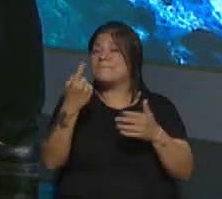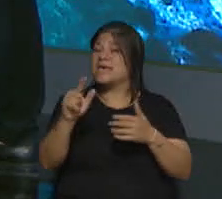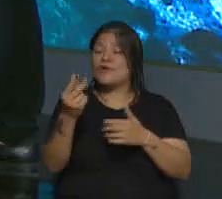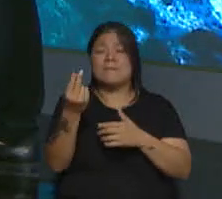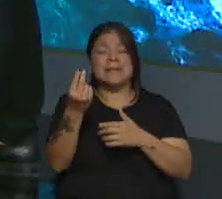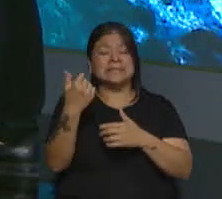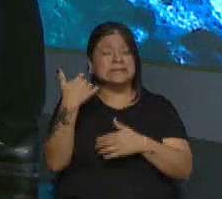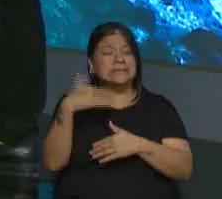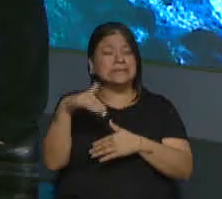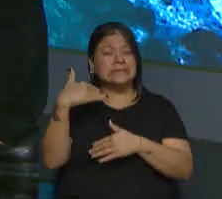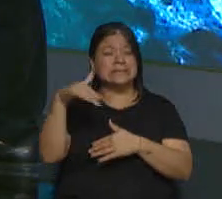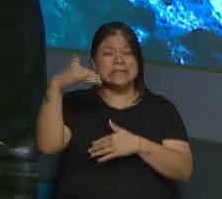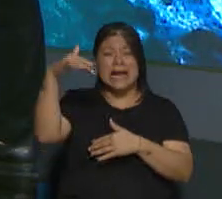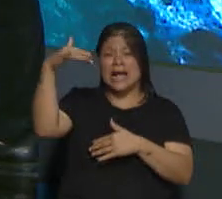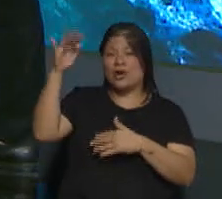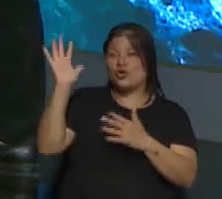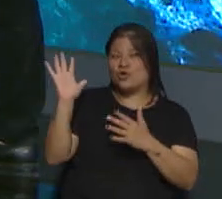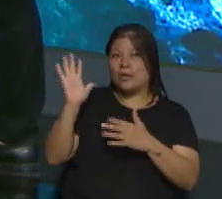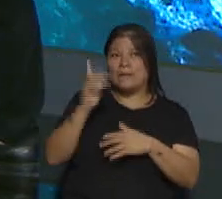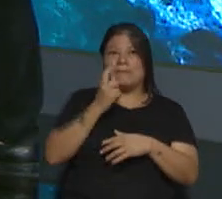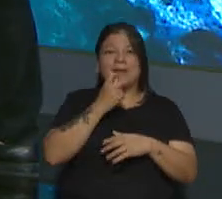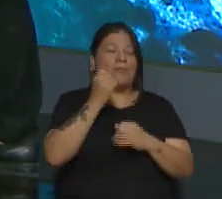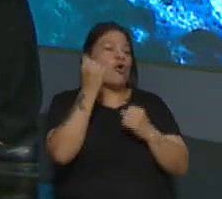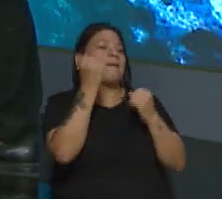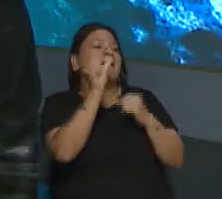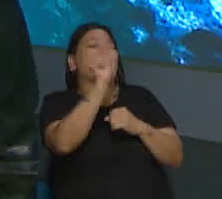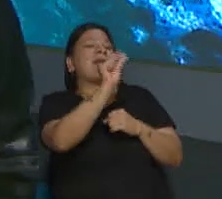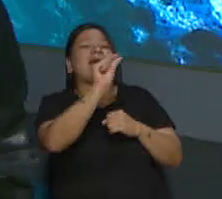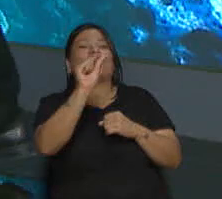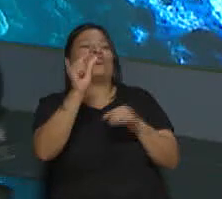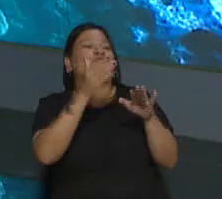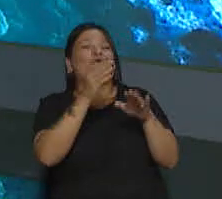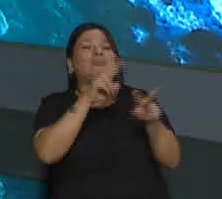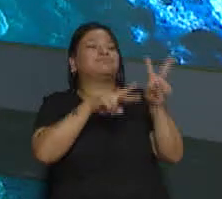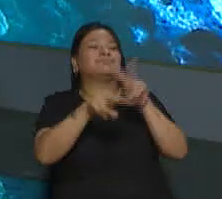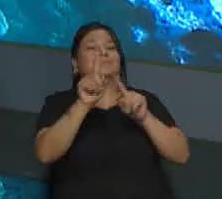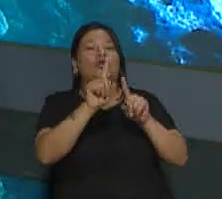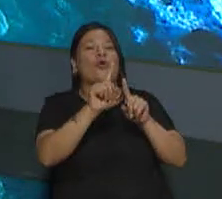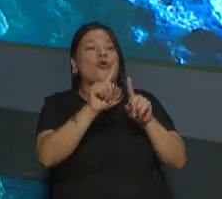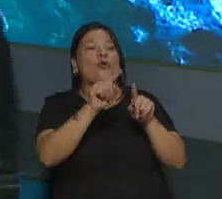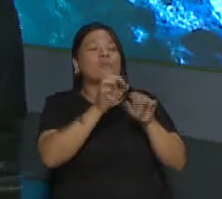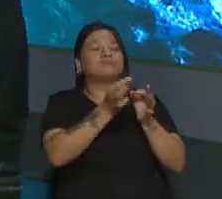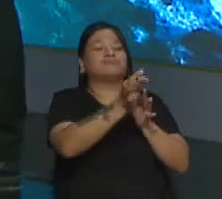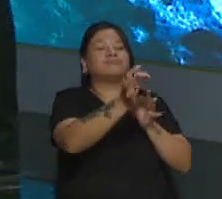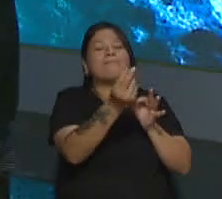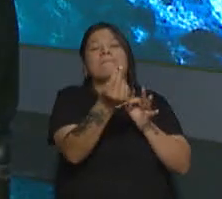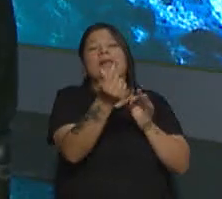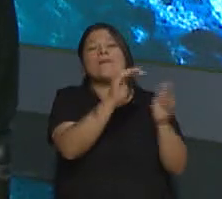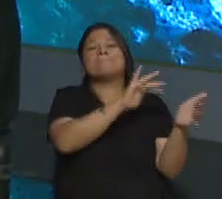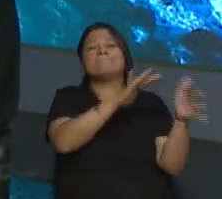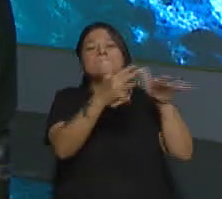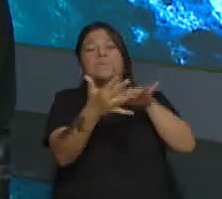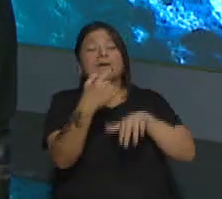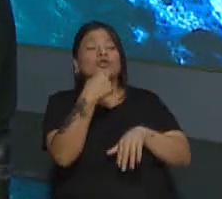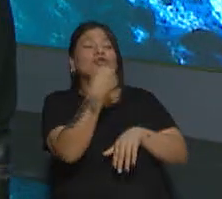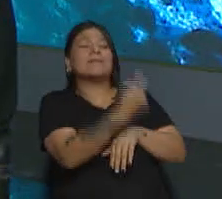en definitiva, esa es la conclusión. vos no vas a buscar economía. Vos lo que vas a buscar son puntos de referencia con valores promedios. Exacto. Como para que